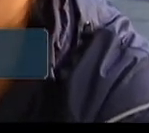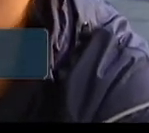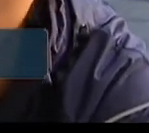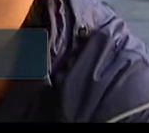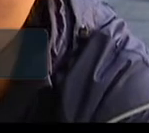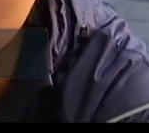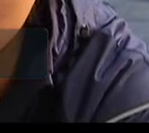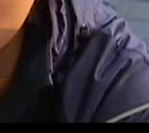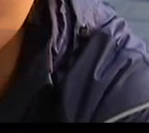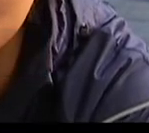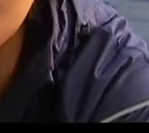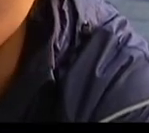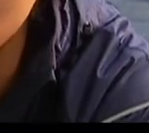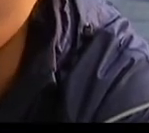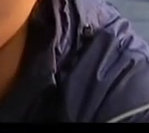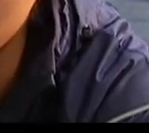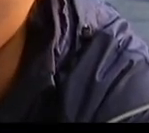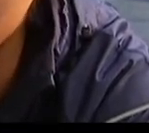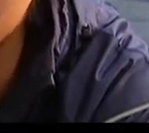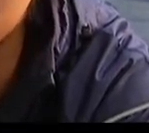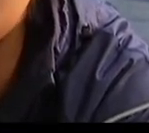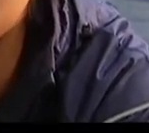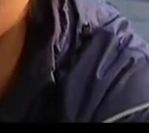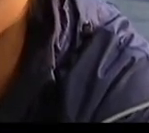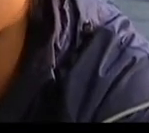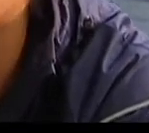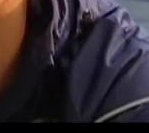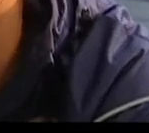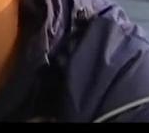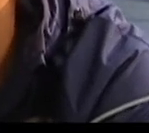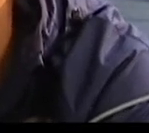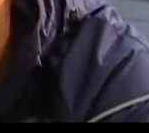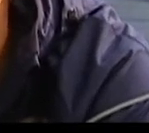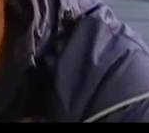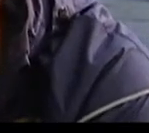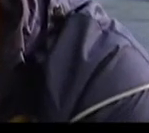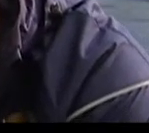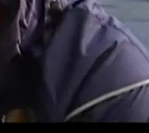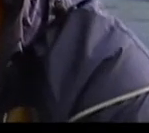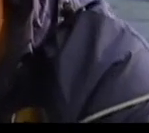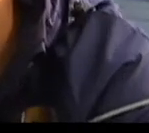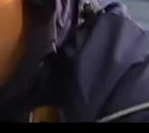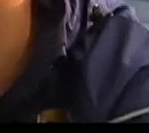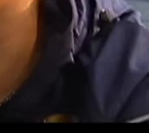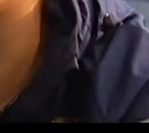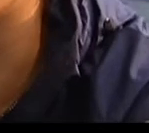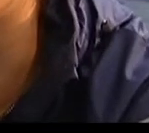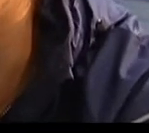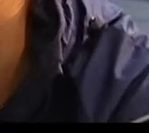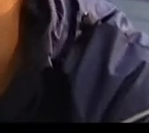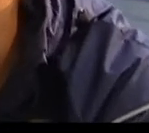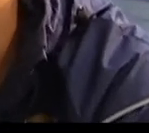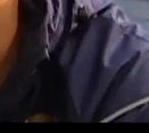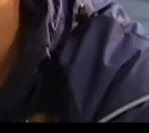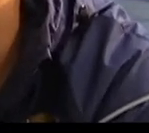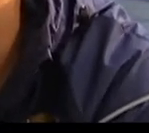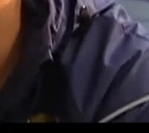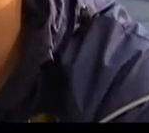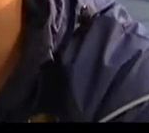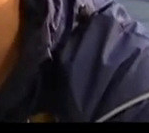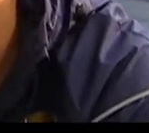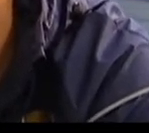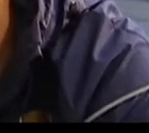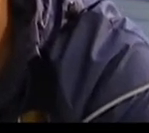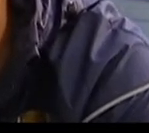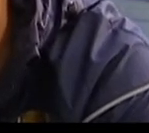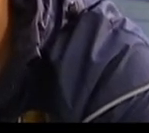Javier el actual presidente de la asociación y mi entrenador vio quizá que no tenía confianza yo no entrenaba aquí en CEU y desde entonces